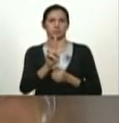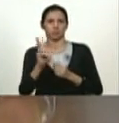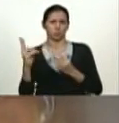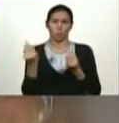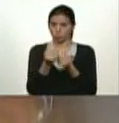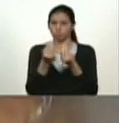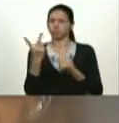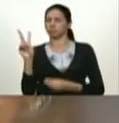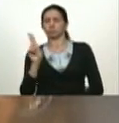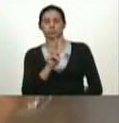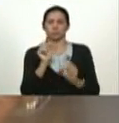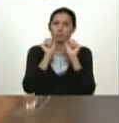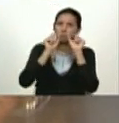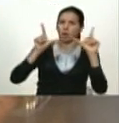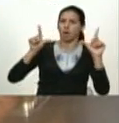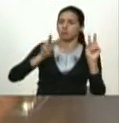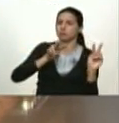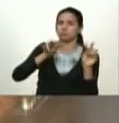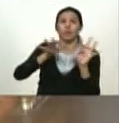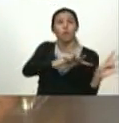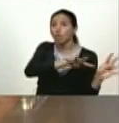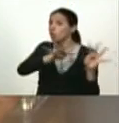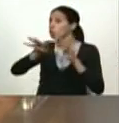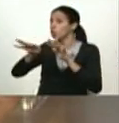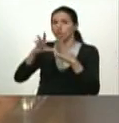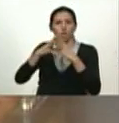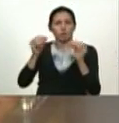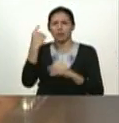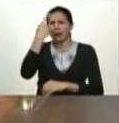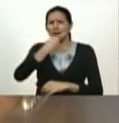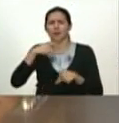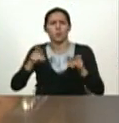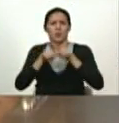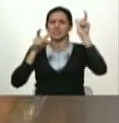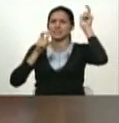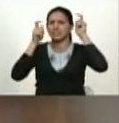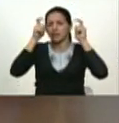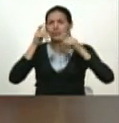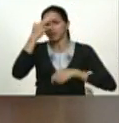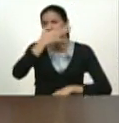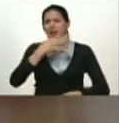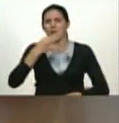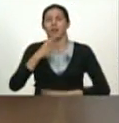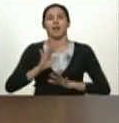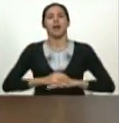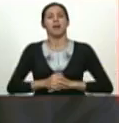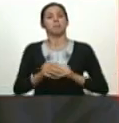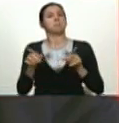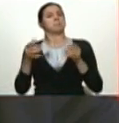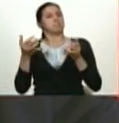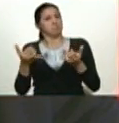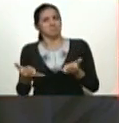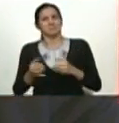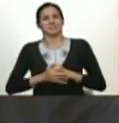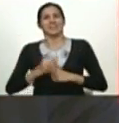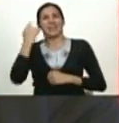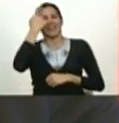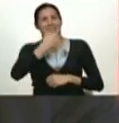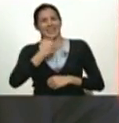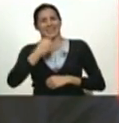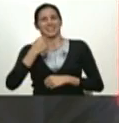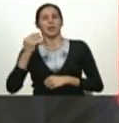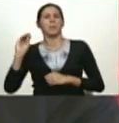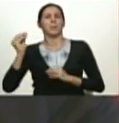con él impresionó a todo el mundo verdaderamente muy parecido y bueno aquí tenemos ahora evo ahora tenemos nuestro